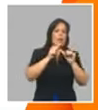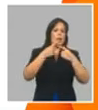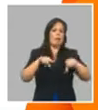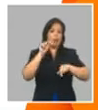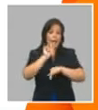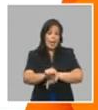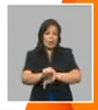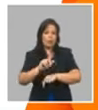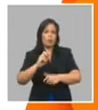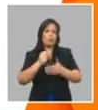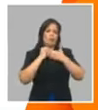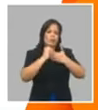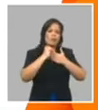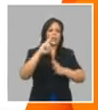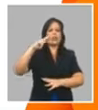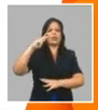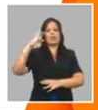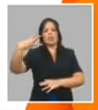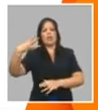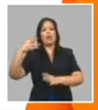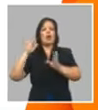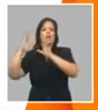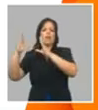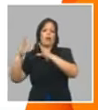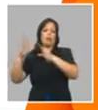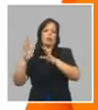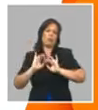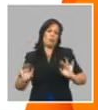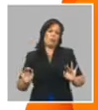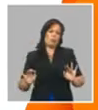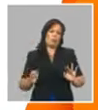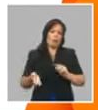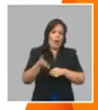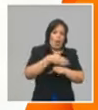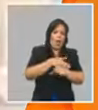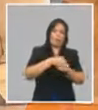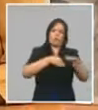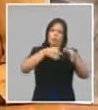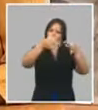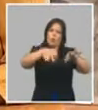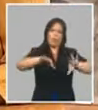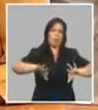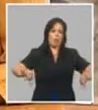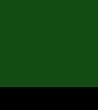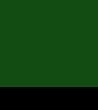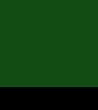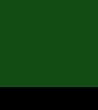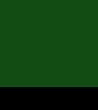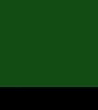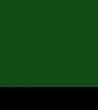Hoy funcionará en la playa lo que está allí, la infraestructura que existe y con eso le daremos los servicios a la población.